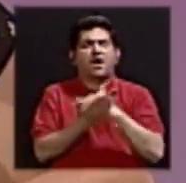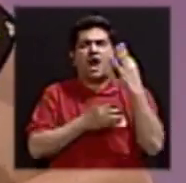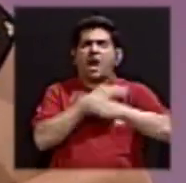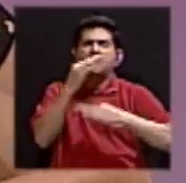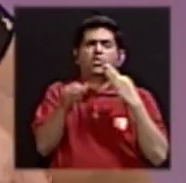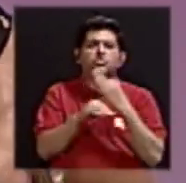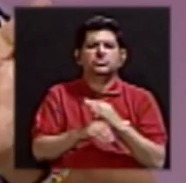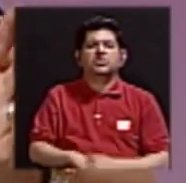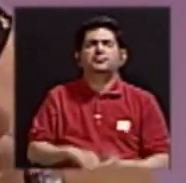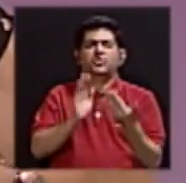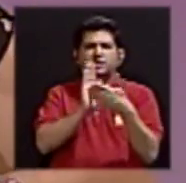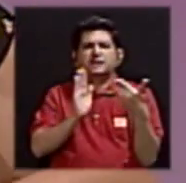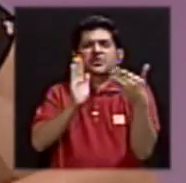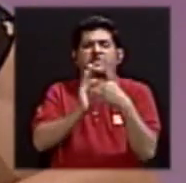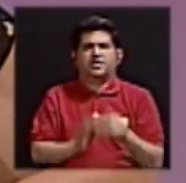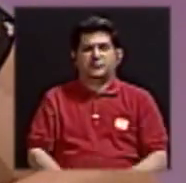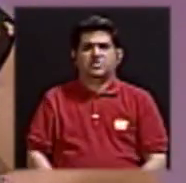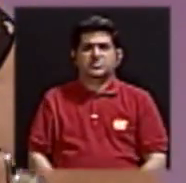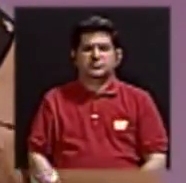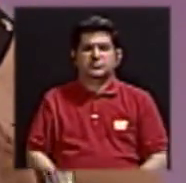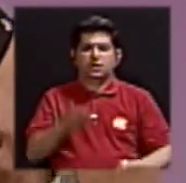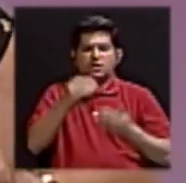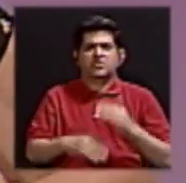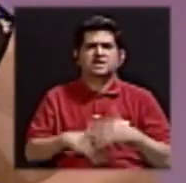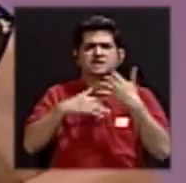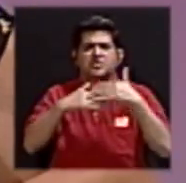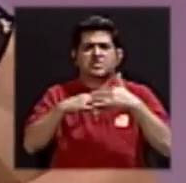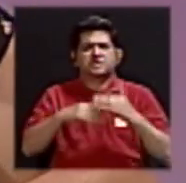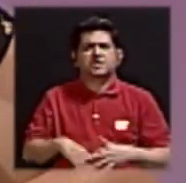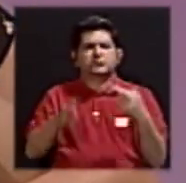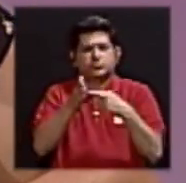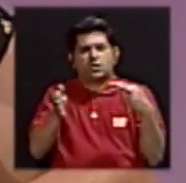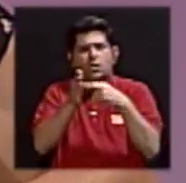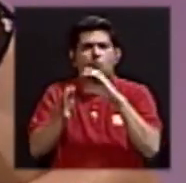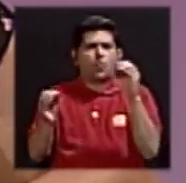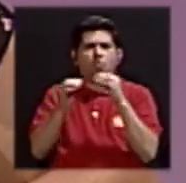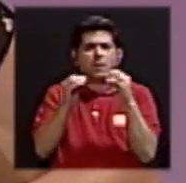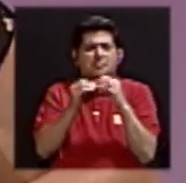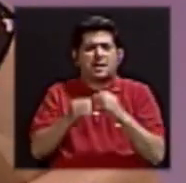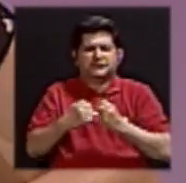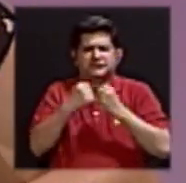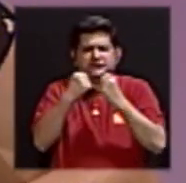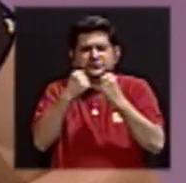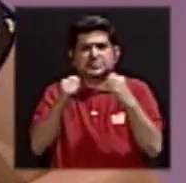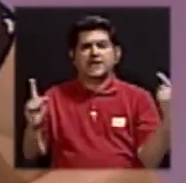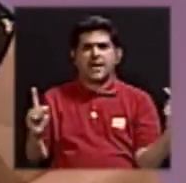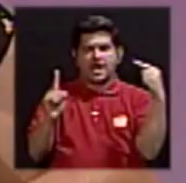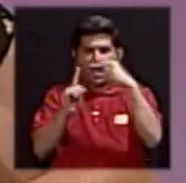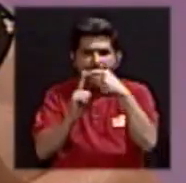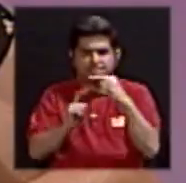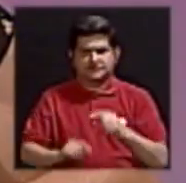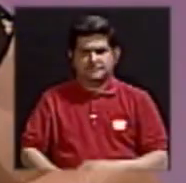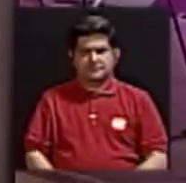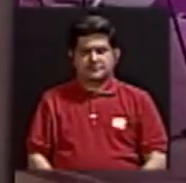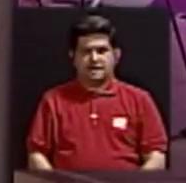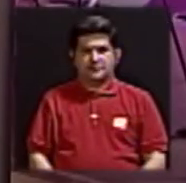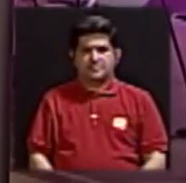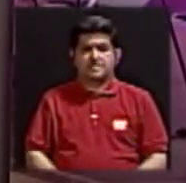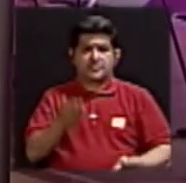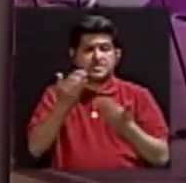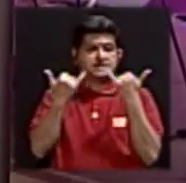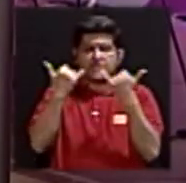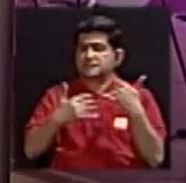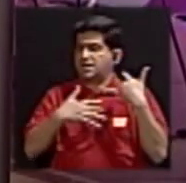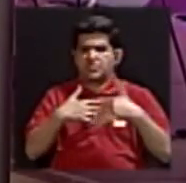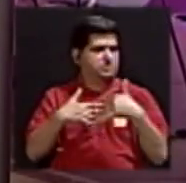tipo de trastorno, ya sea las menstruaciones un poco más frecuentes, tal vez un poco más pesadas, hasta que dejamos de